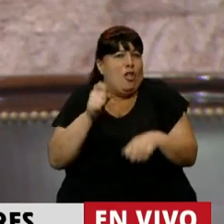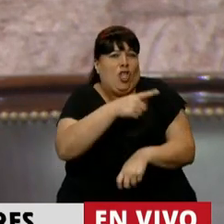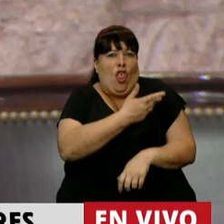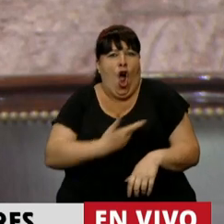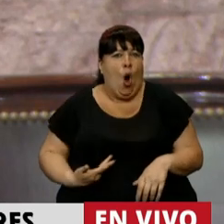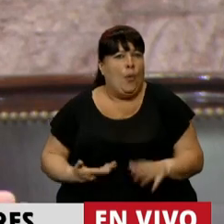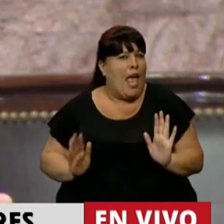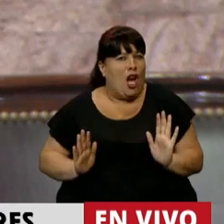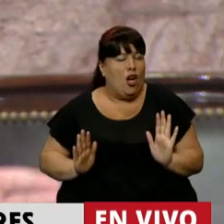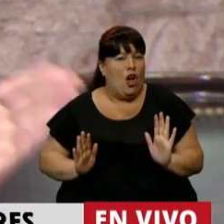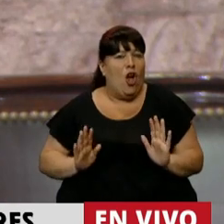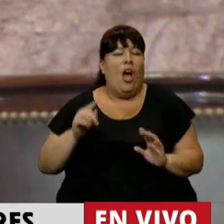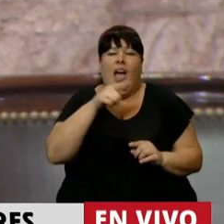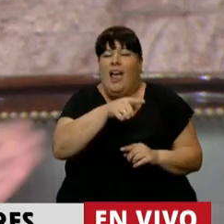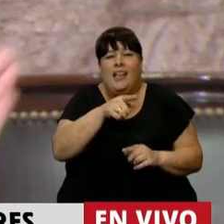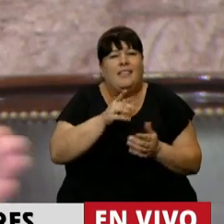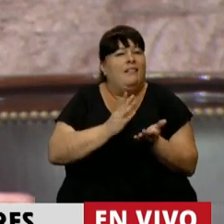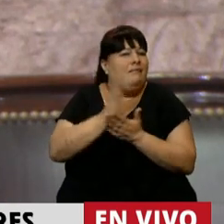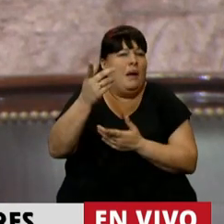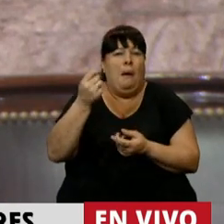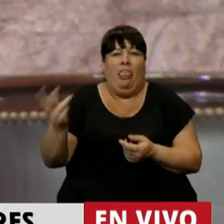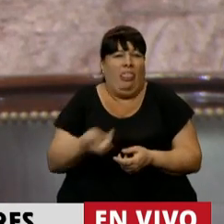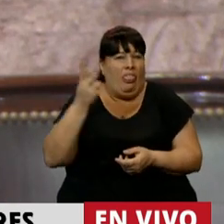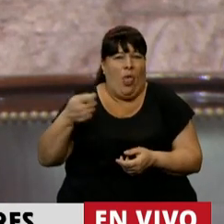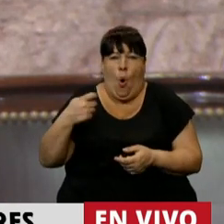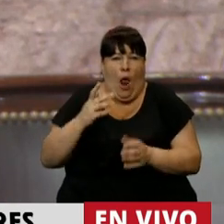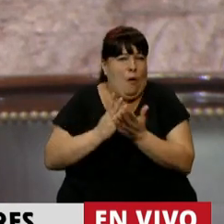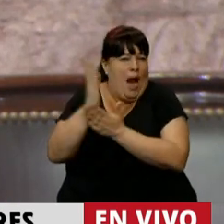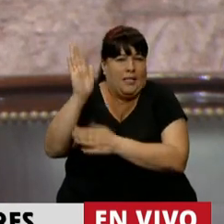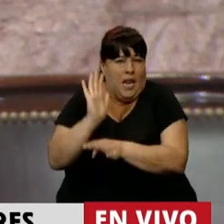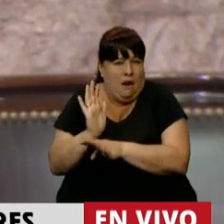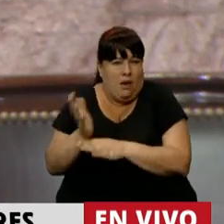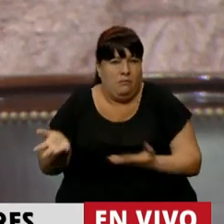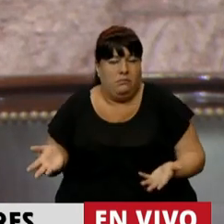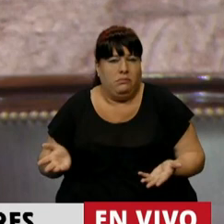oficialismo. Eso perpetúa la miseria de las jubilaciones, Presidente.